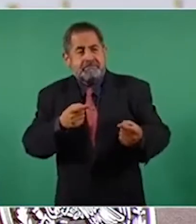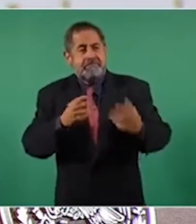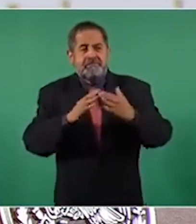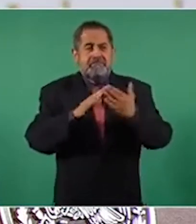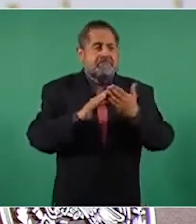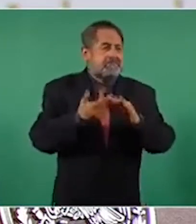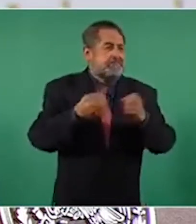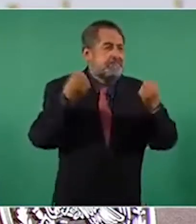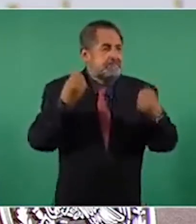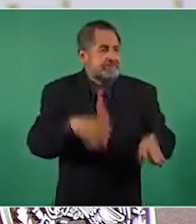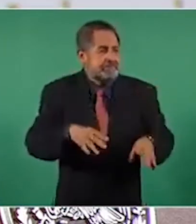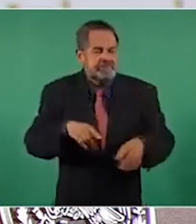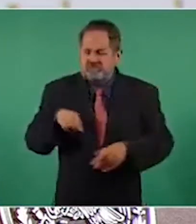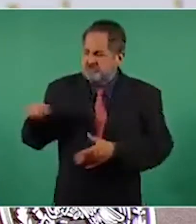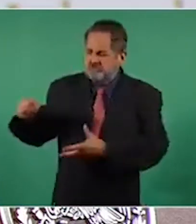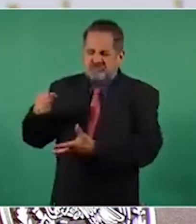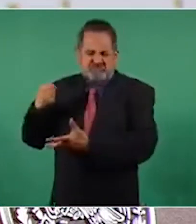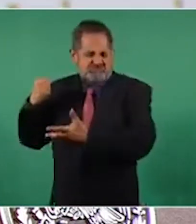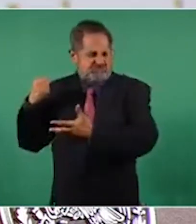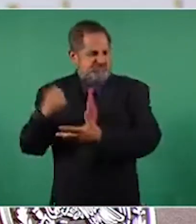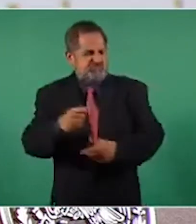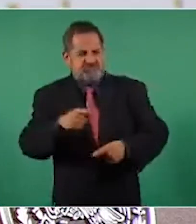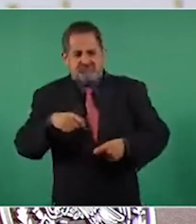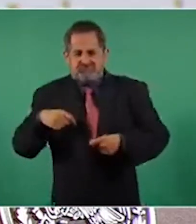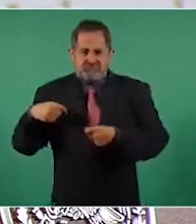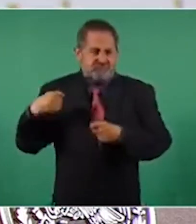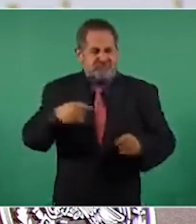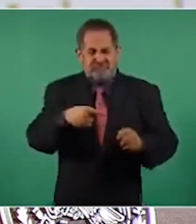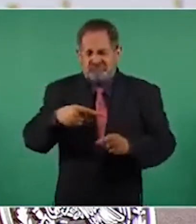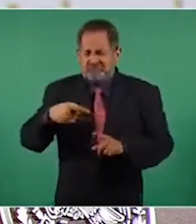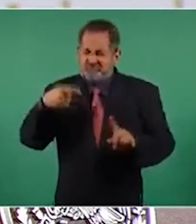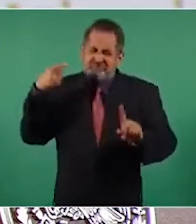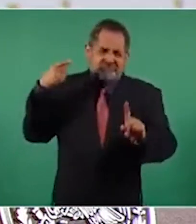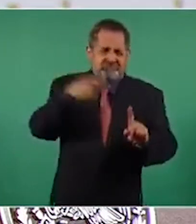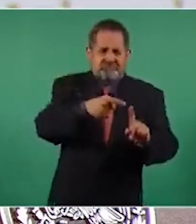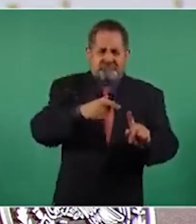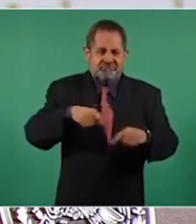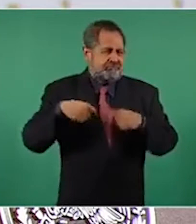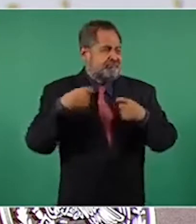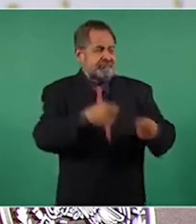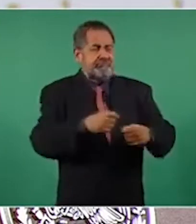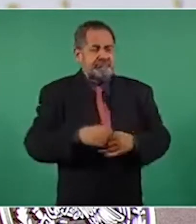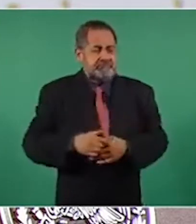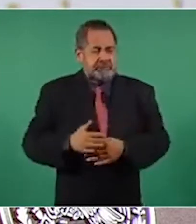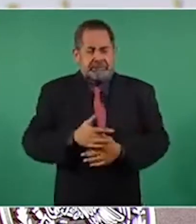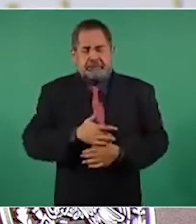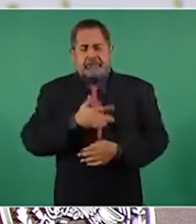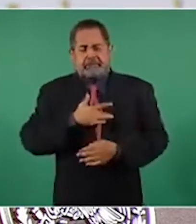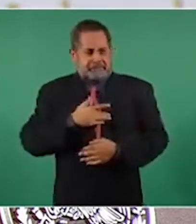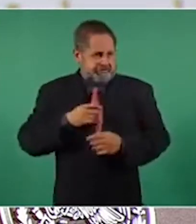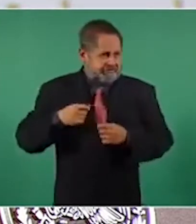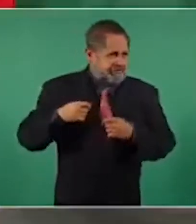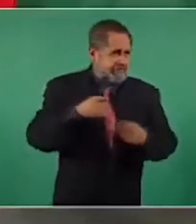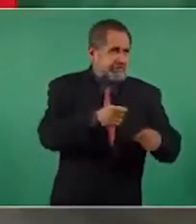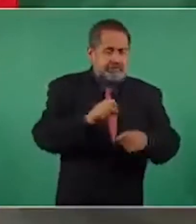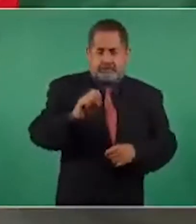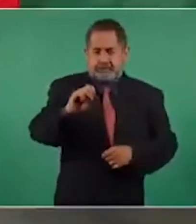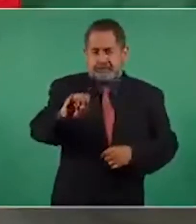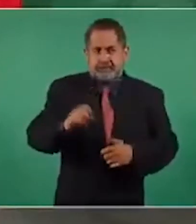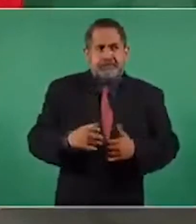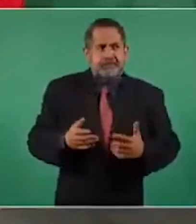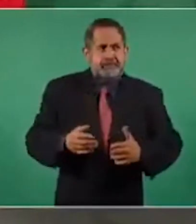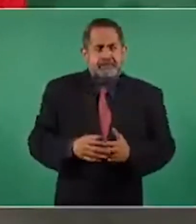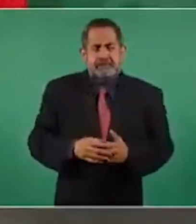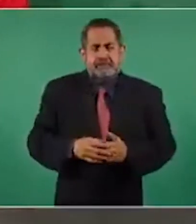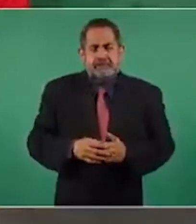Es algo prioritario, fundamental, humano, nada